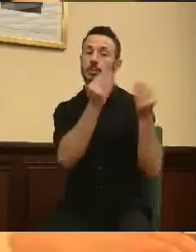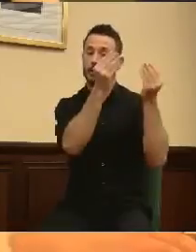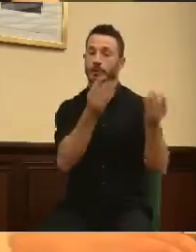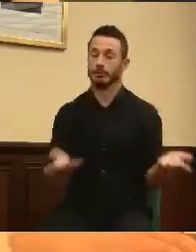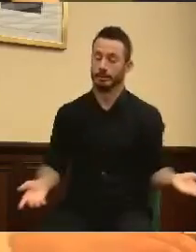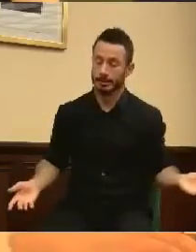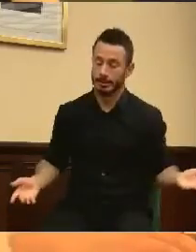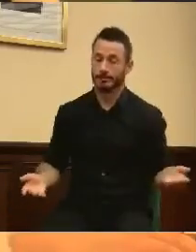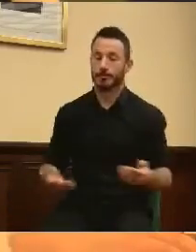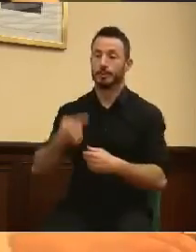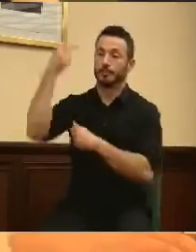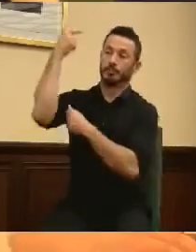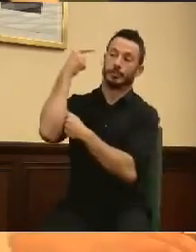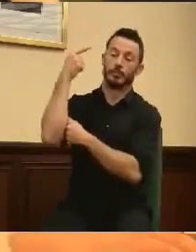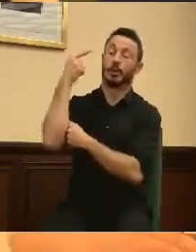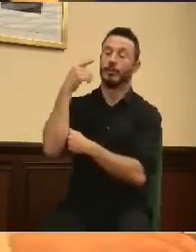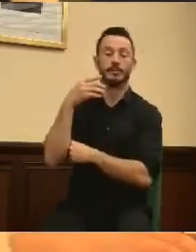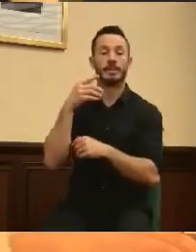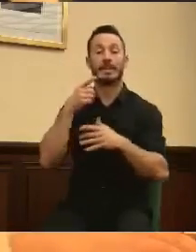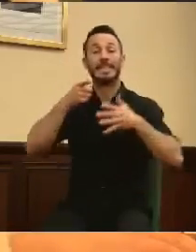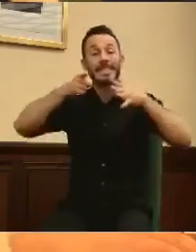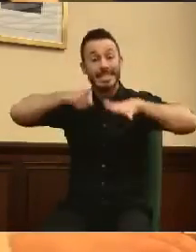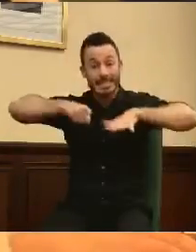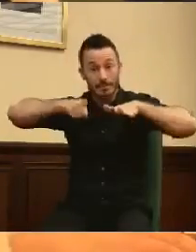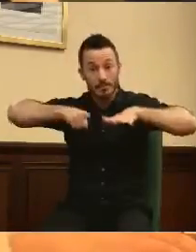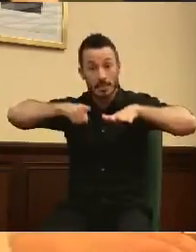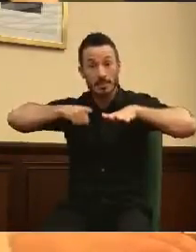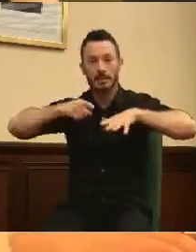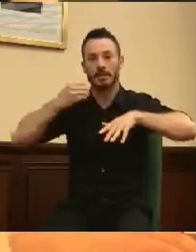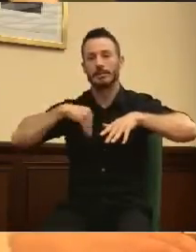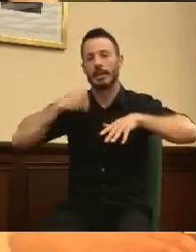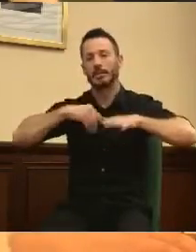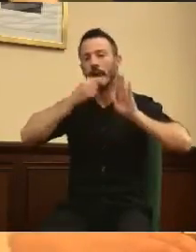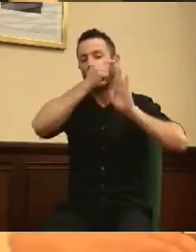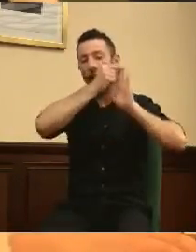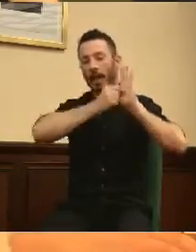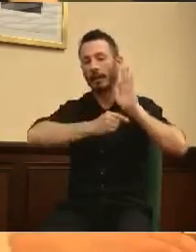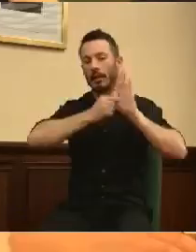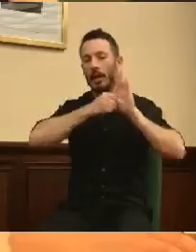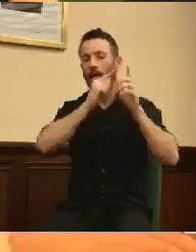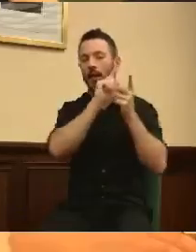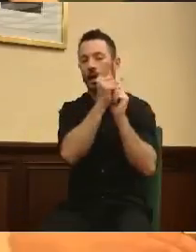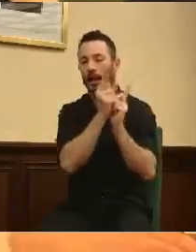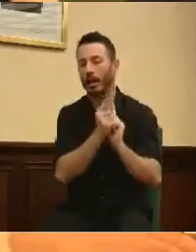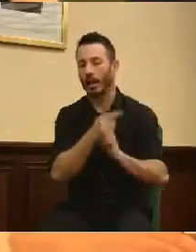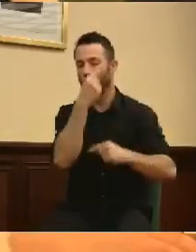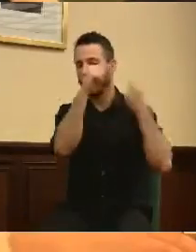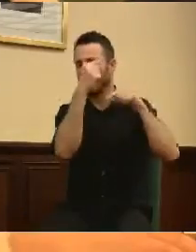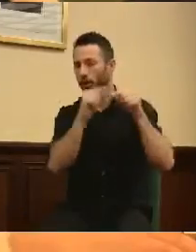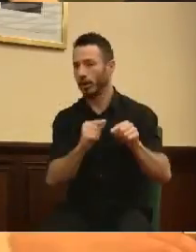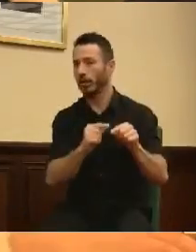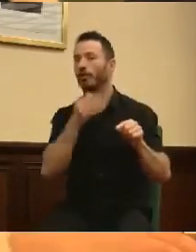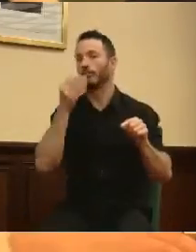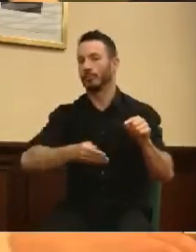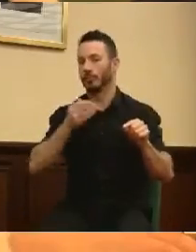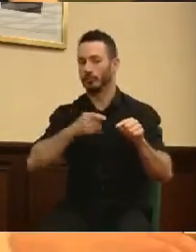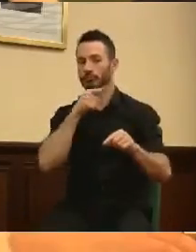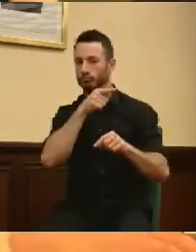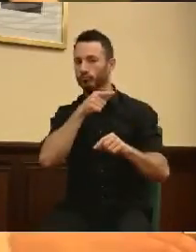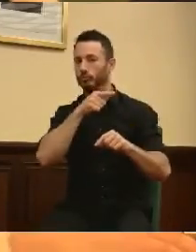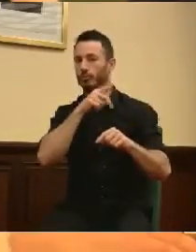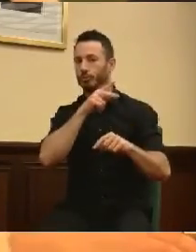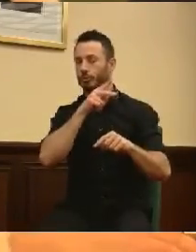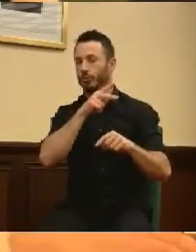En tan solo seis meses se han corregido parcialmente algunos indicadores económicos importantes y eso hay que valorarlo positivamente.